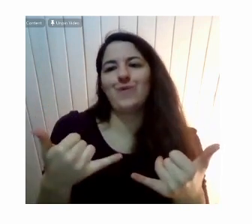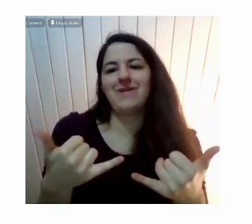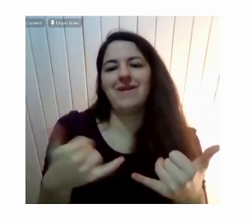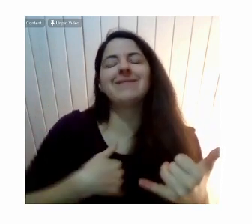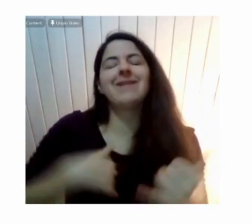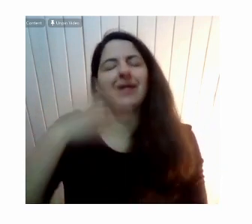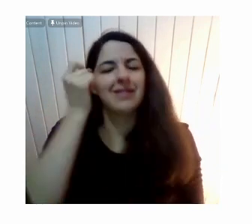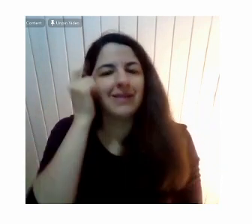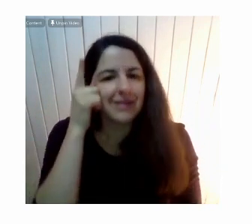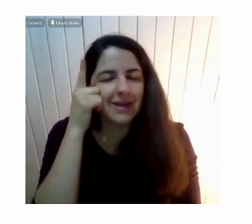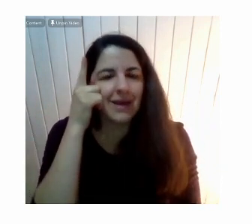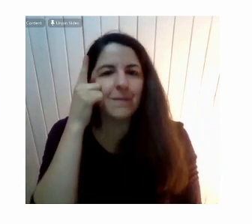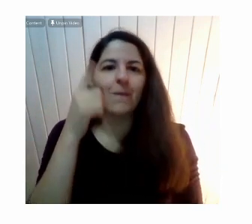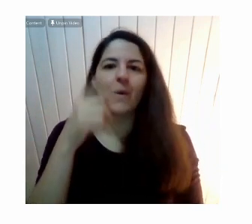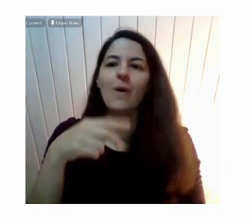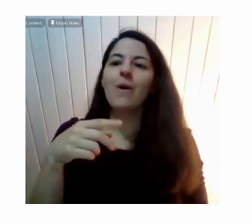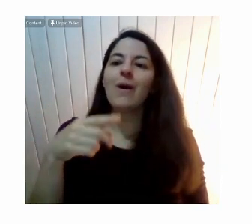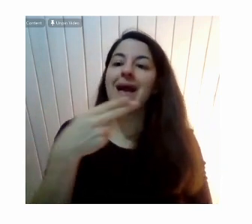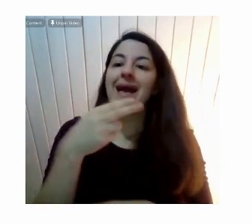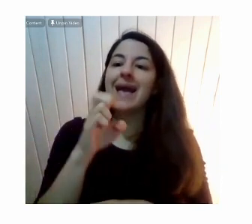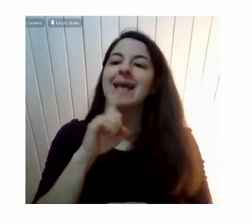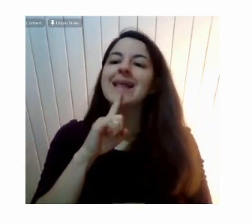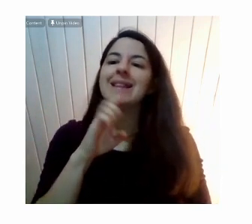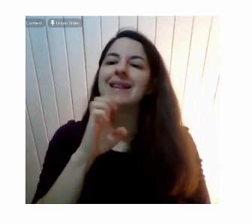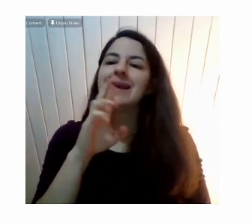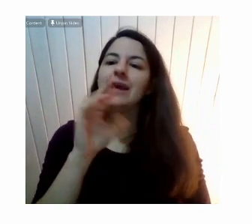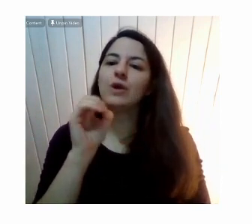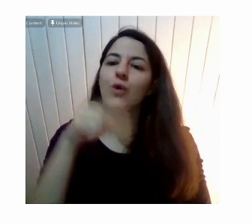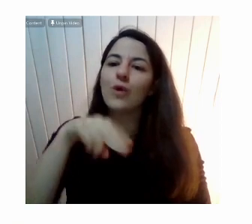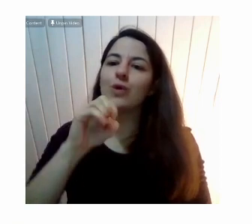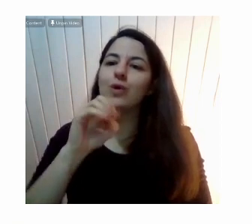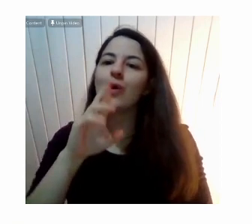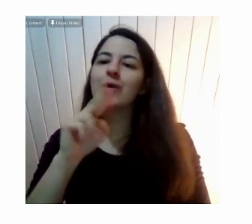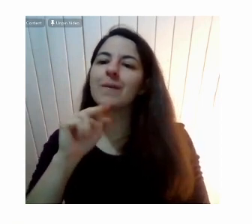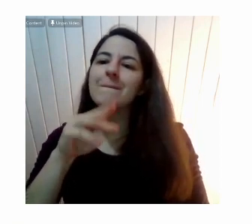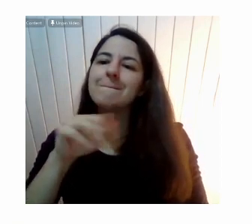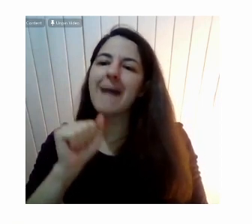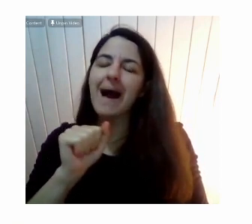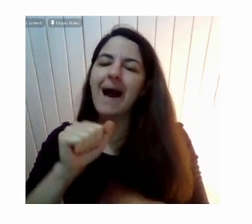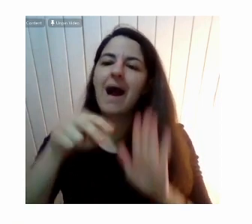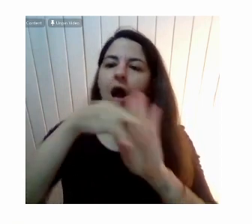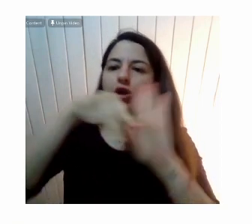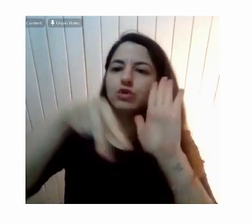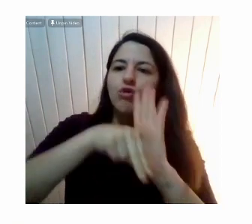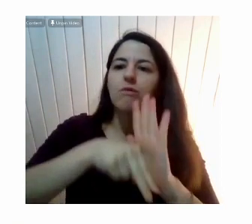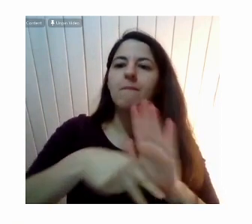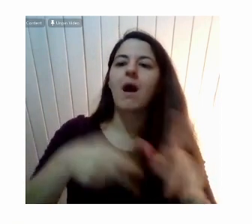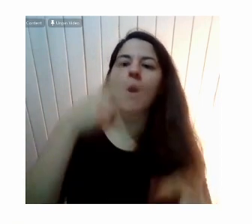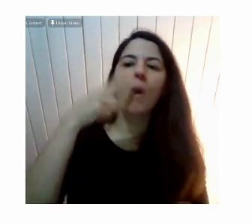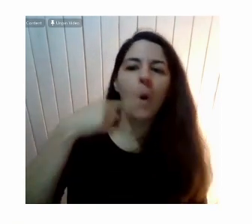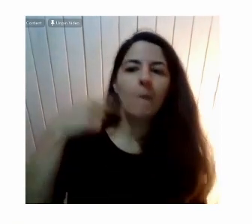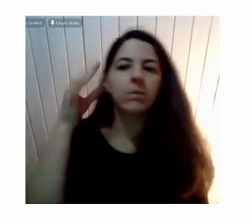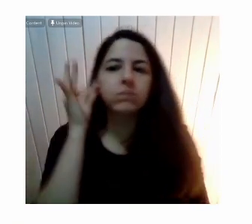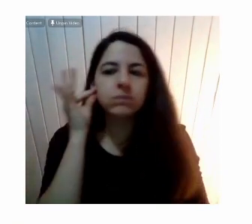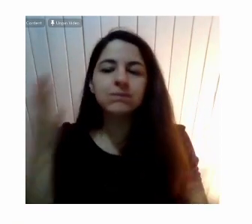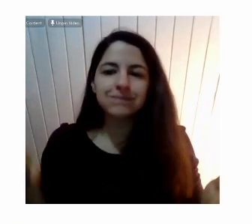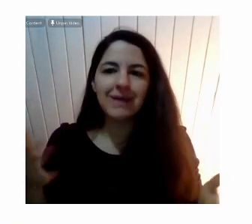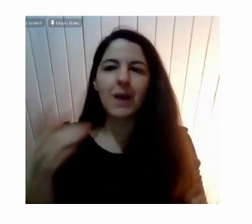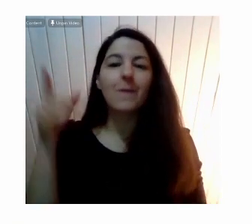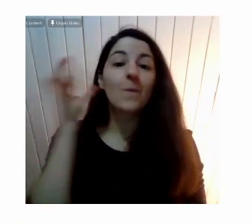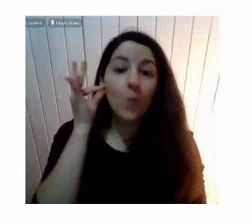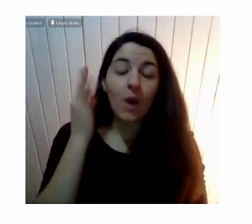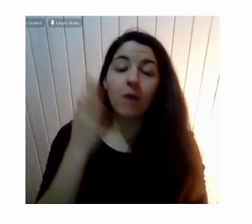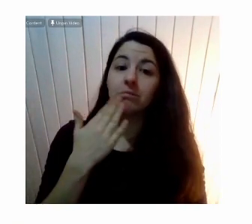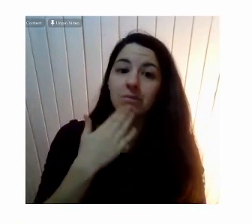heteronorma En el contexto educativo Sexualidad y educación Mujer y diversidad sexual Y trabajo Y una mirada Del feminismo A la política